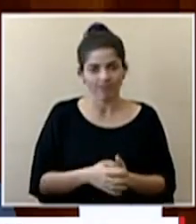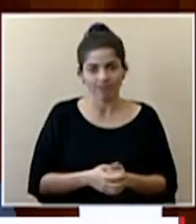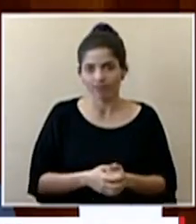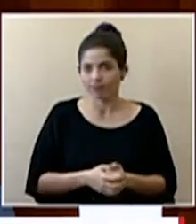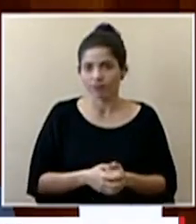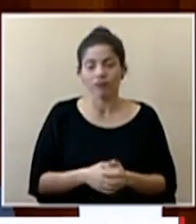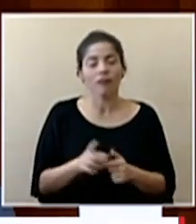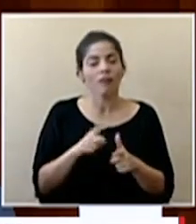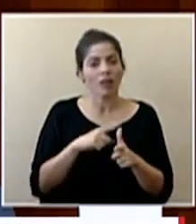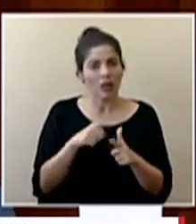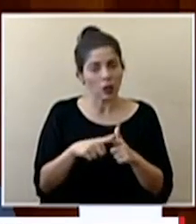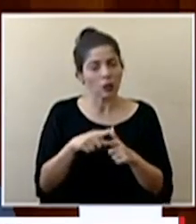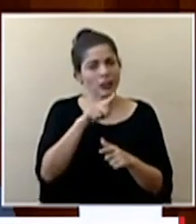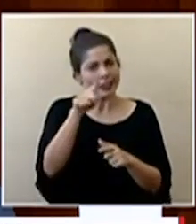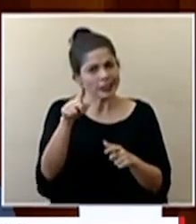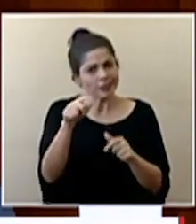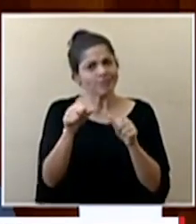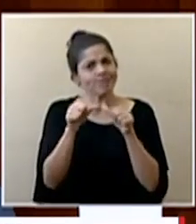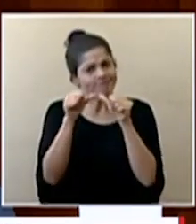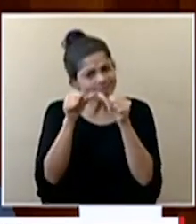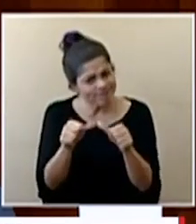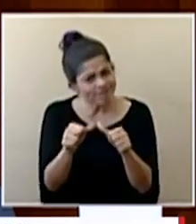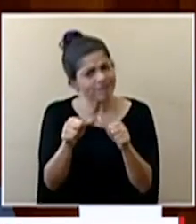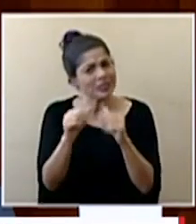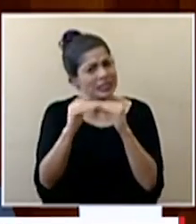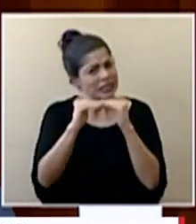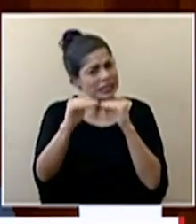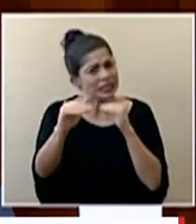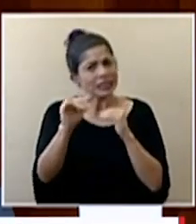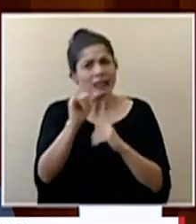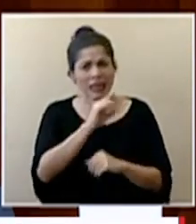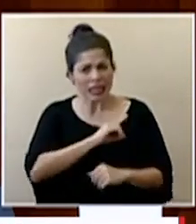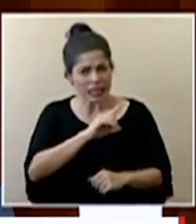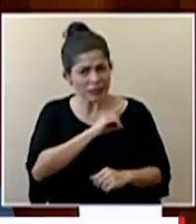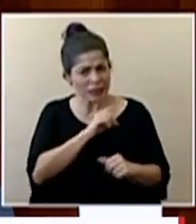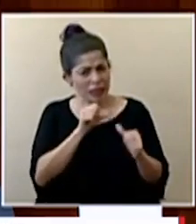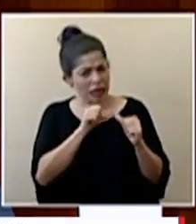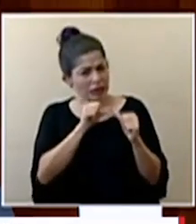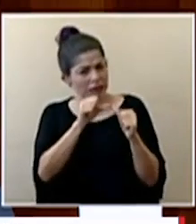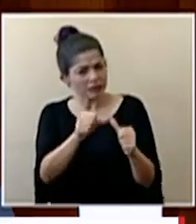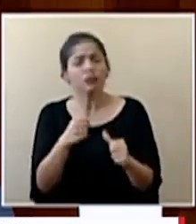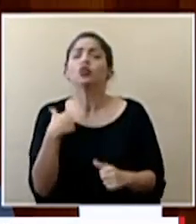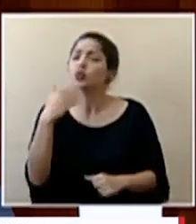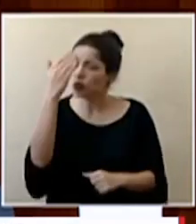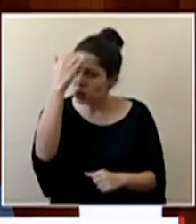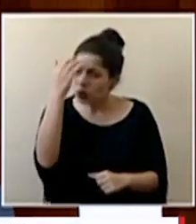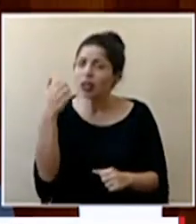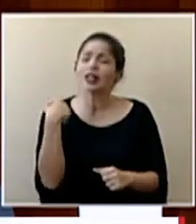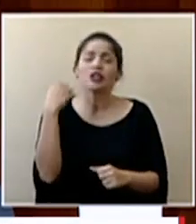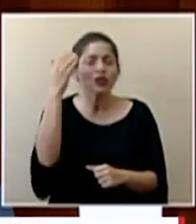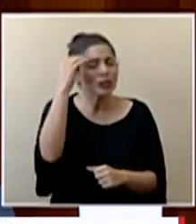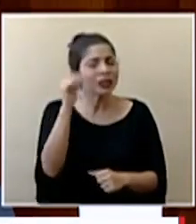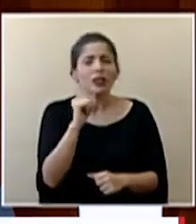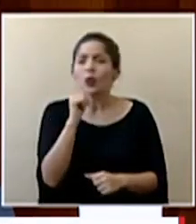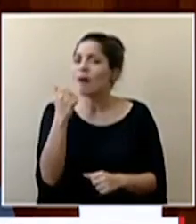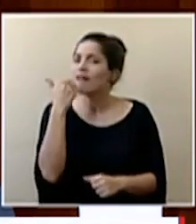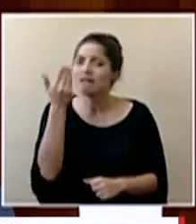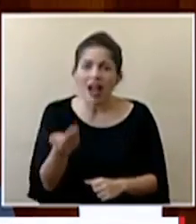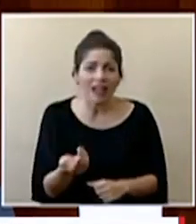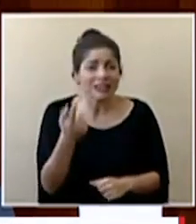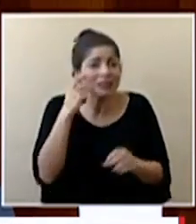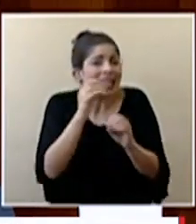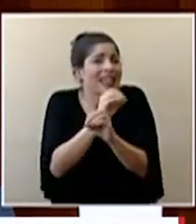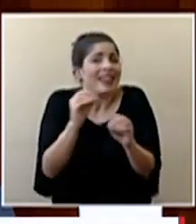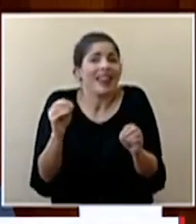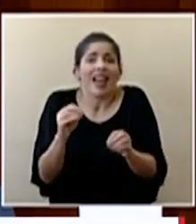así que mantengamos ese tono mantengamos esa disciplina yo sé insisto en que esto no es fácil no es fácil para